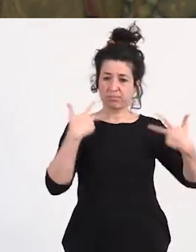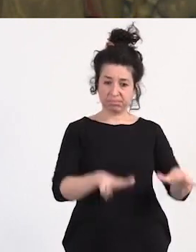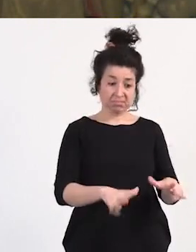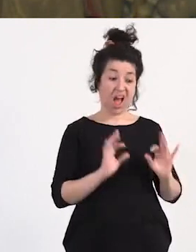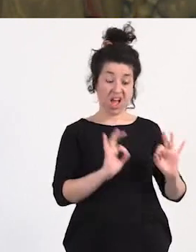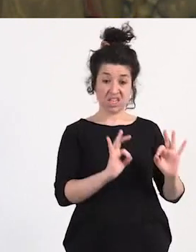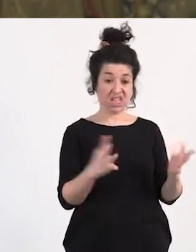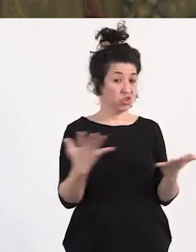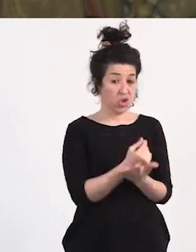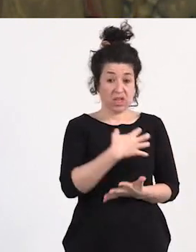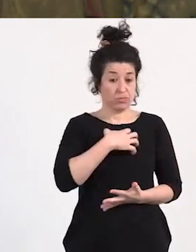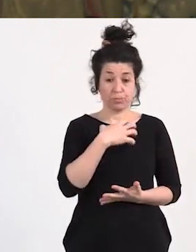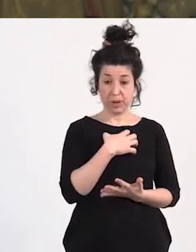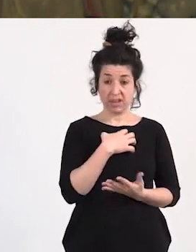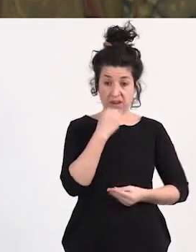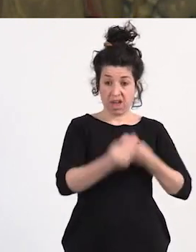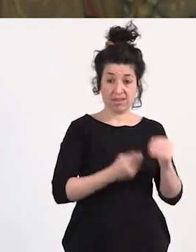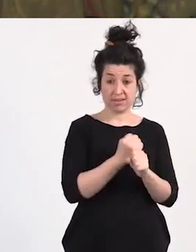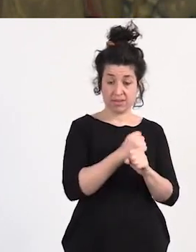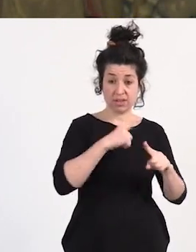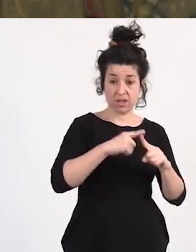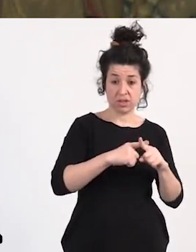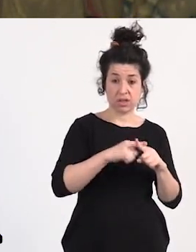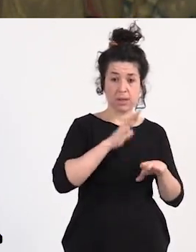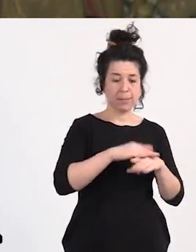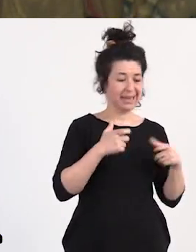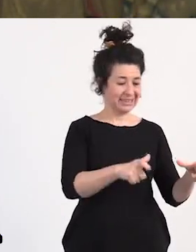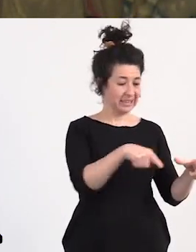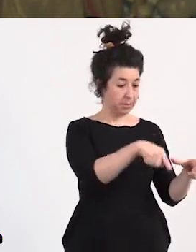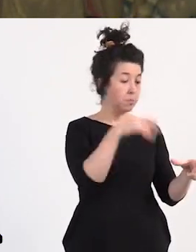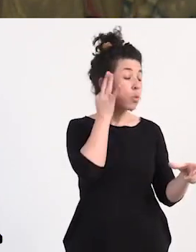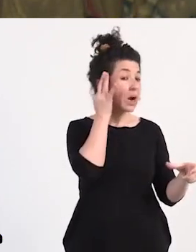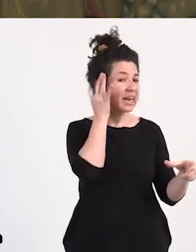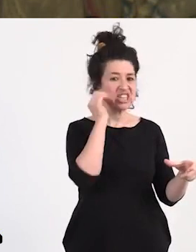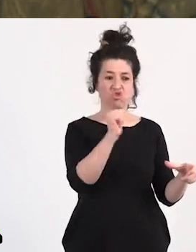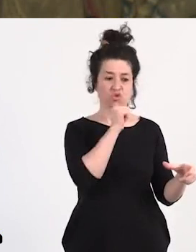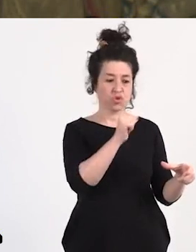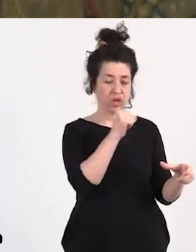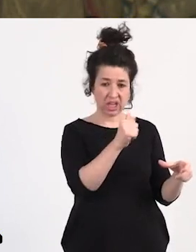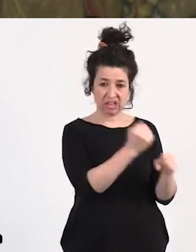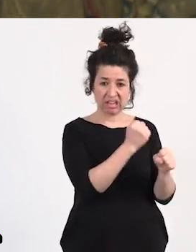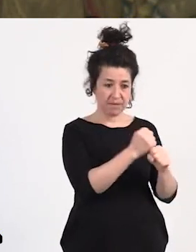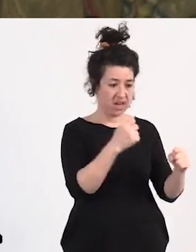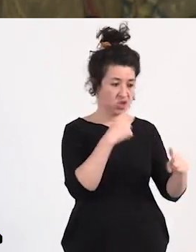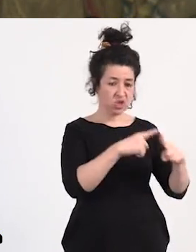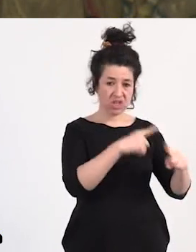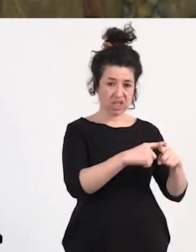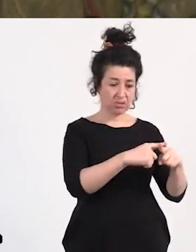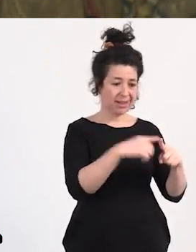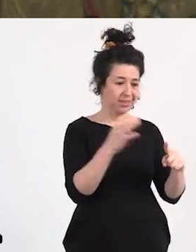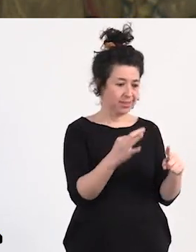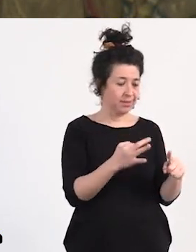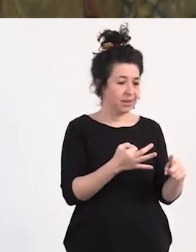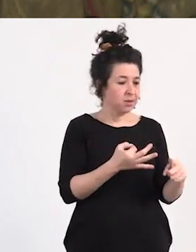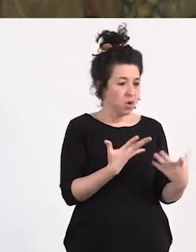este sector de mujeres que no quieren ejercer el trabajo sexual tienen que existir posibilidades reales para que puedan dejar